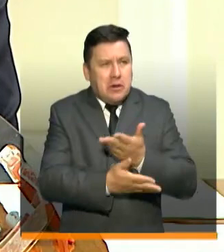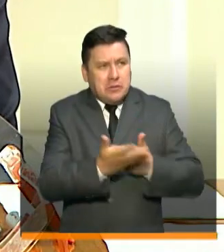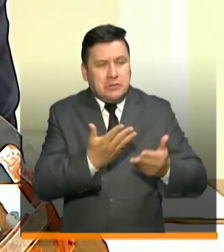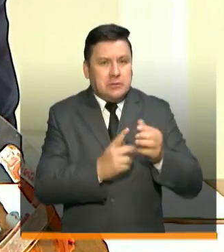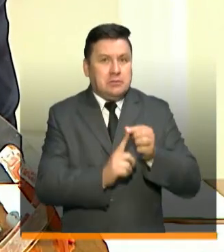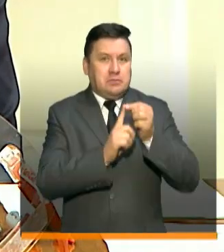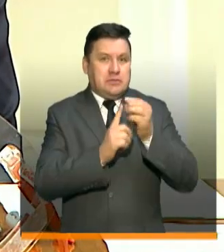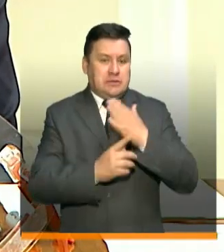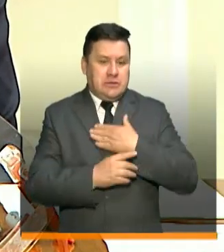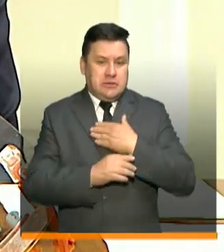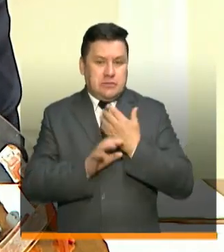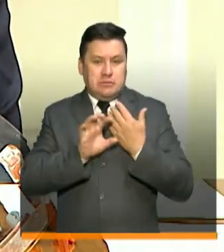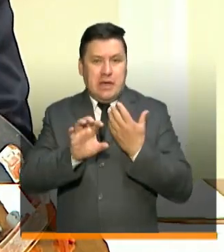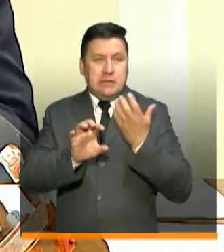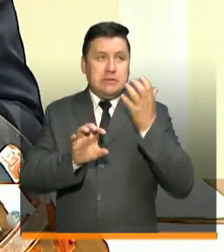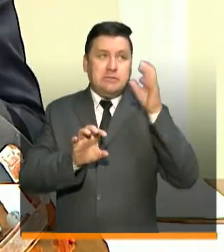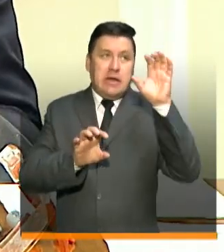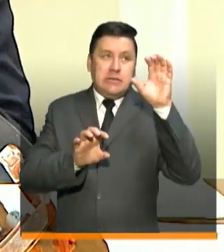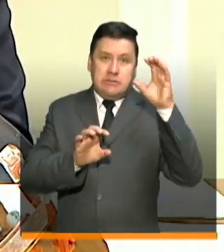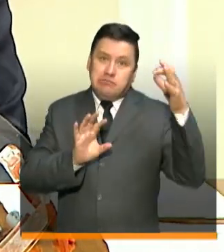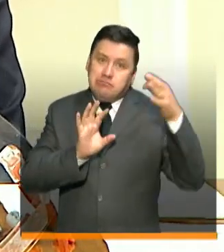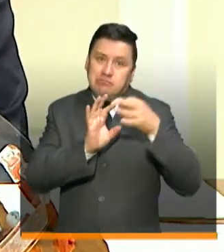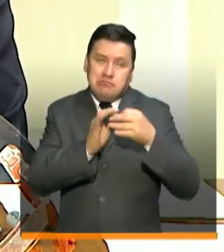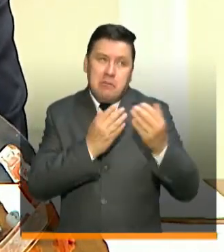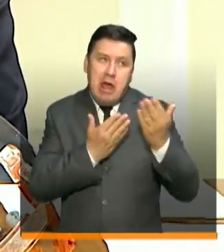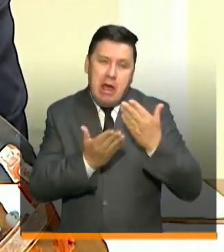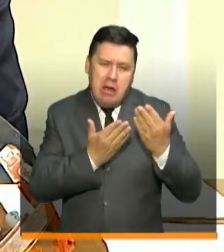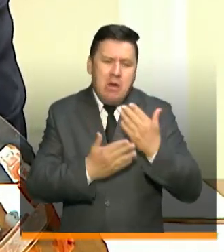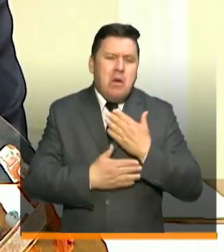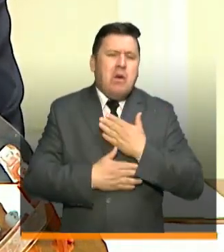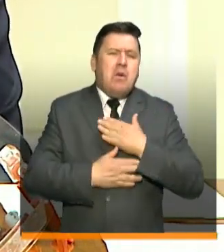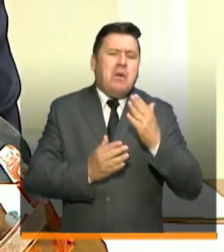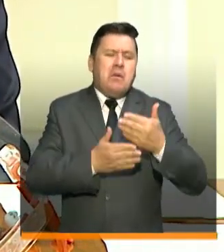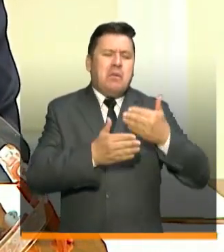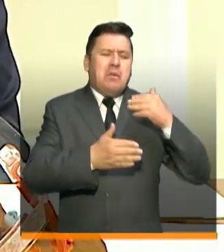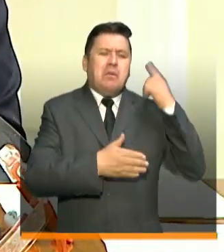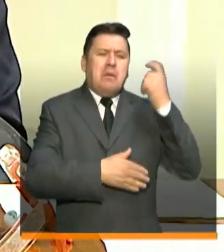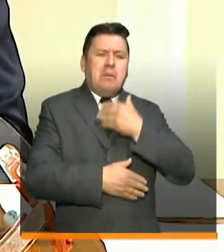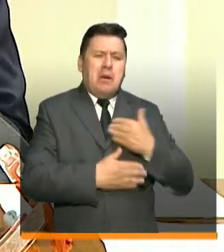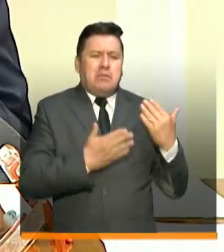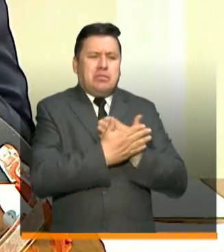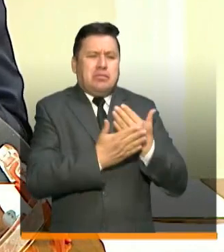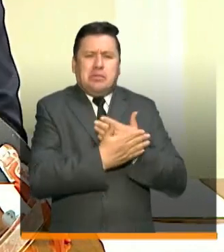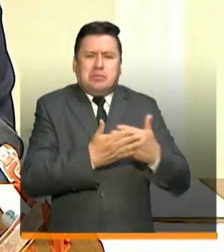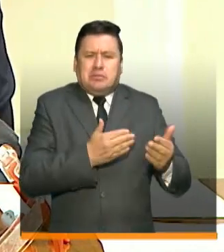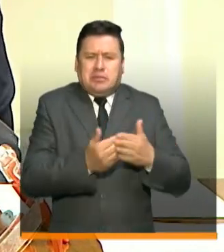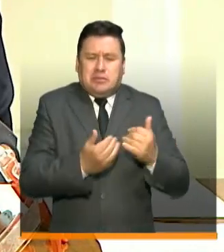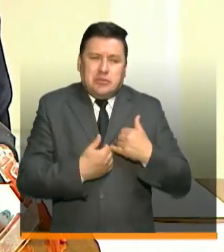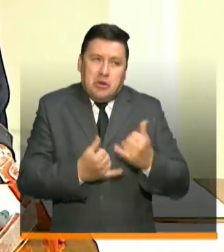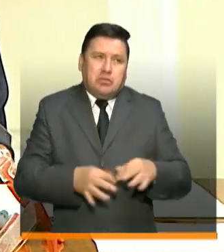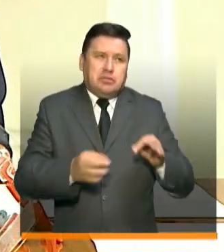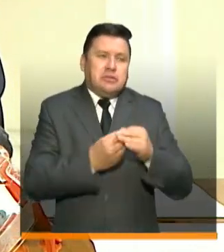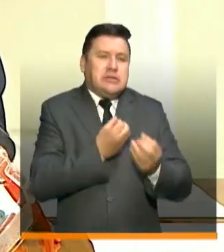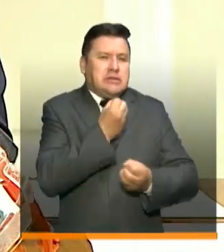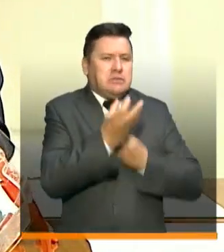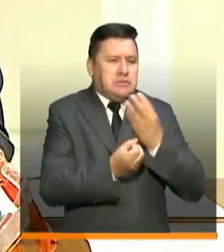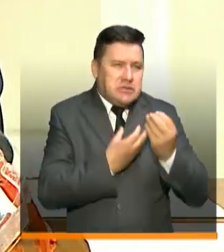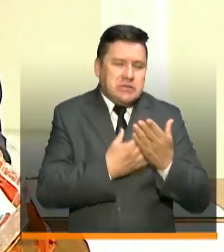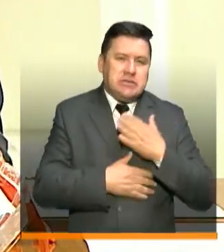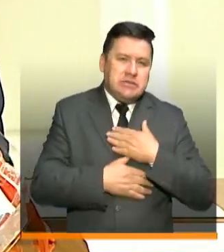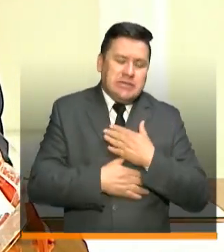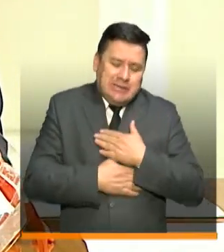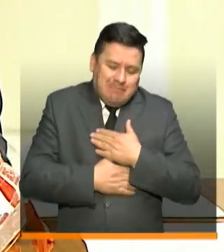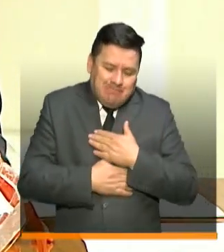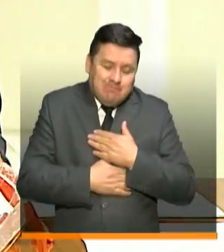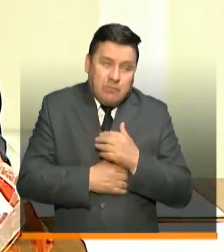principios entre nuestras naciones, que va mucho más allá de cualquier periodo de gobierno, y pudimos expresarle no solamente nuestro